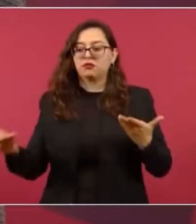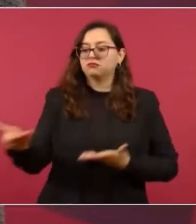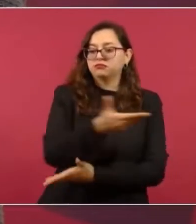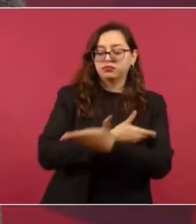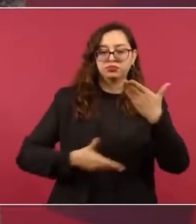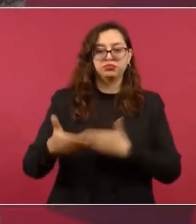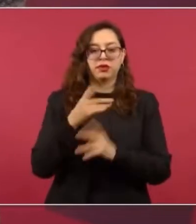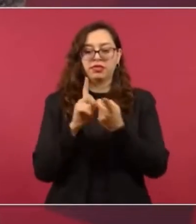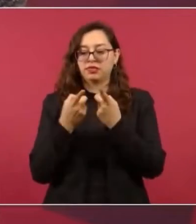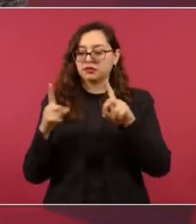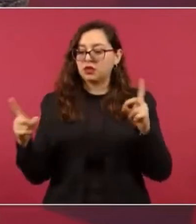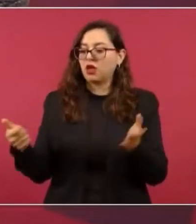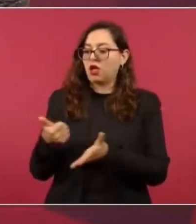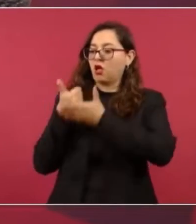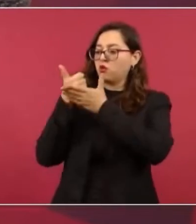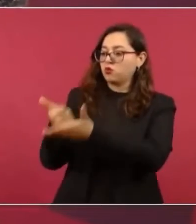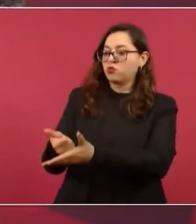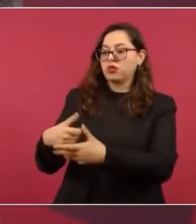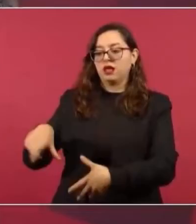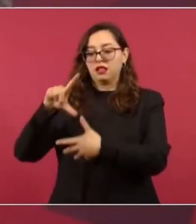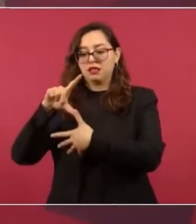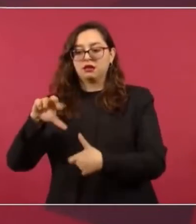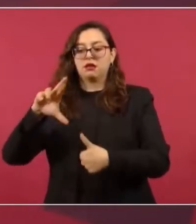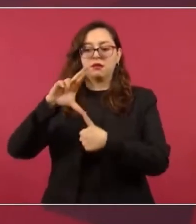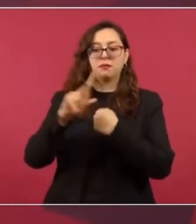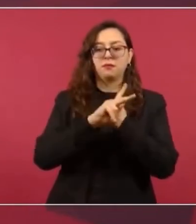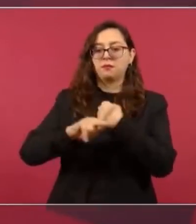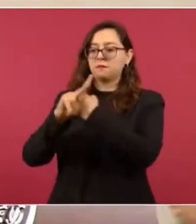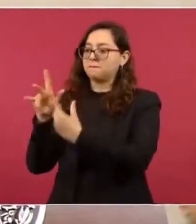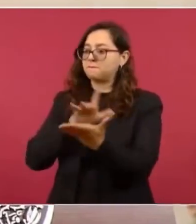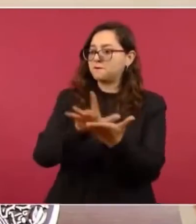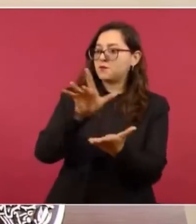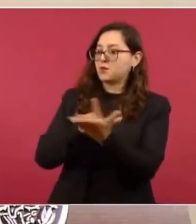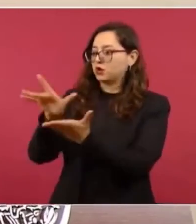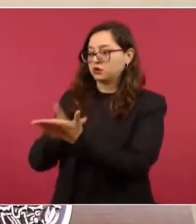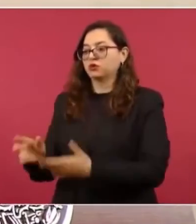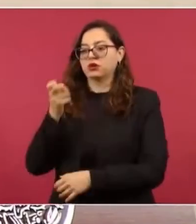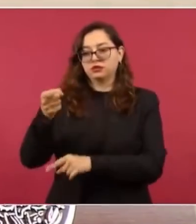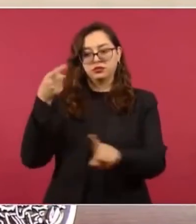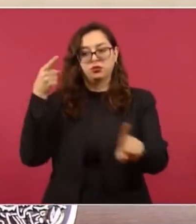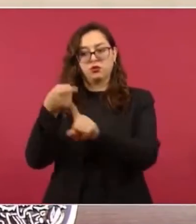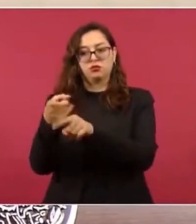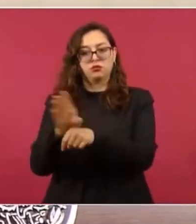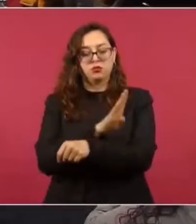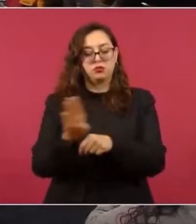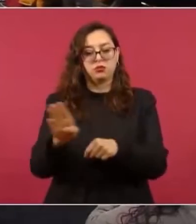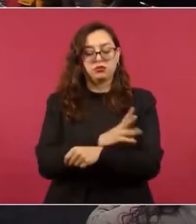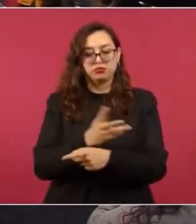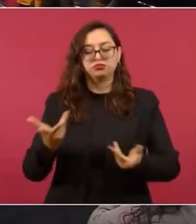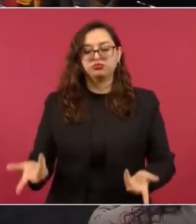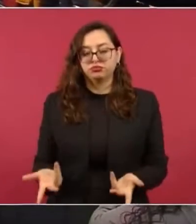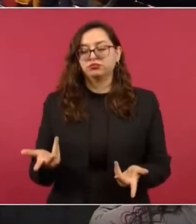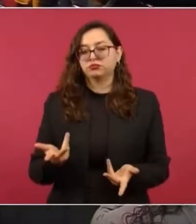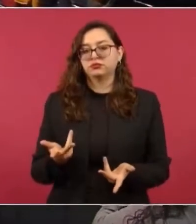beneficio de países de América Latina, del Caribe. Ese es nuestro planteamiento. Y